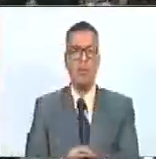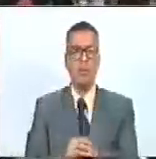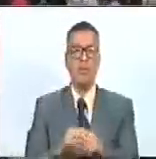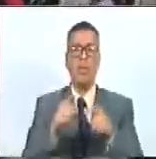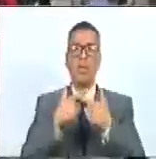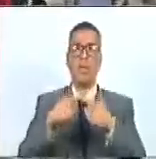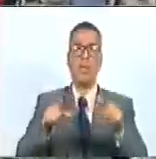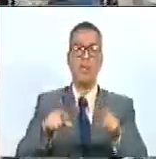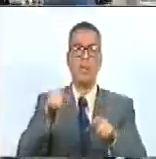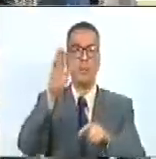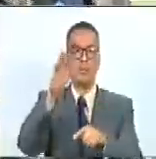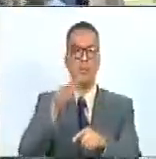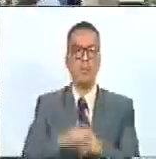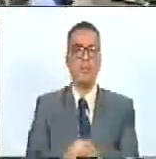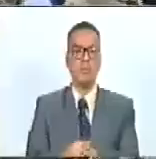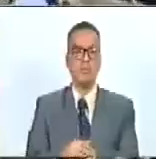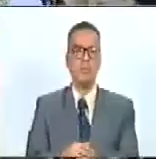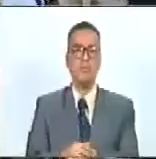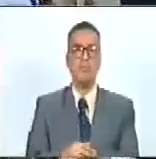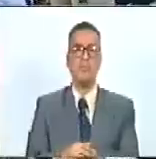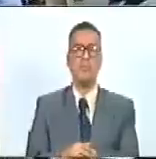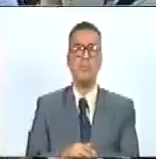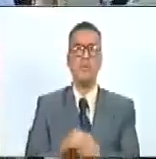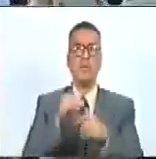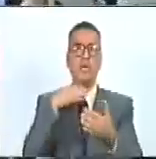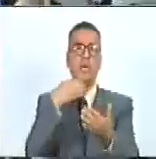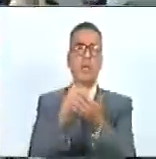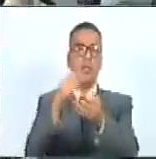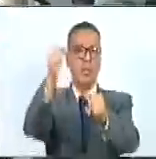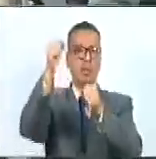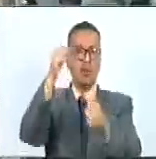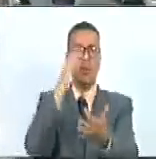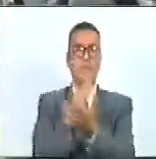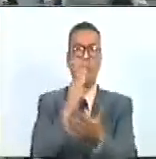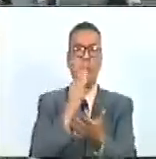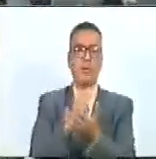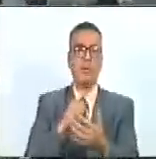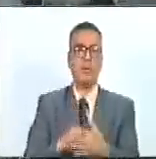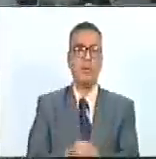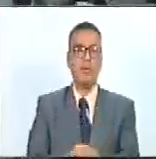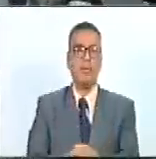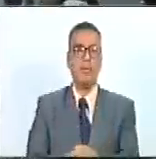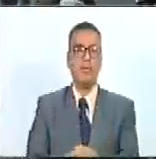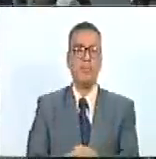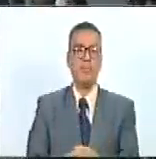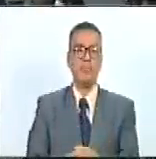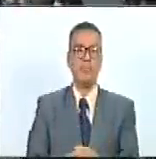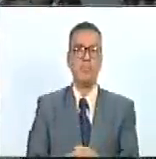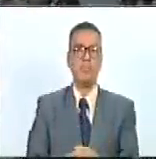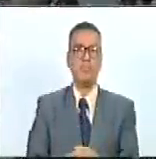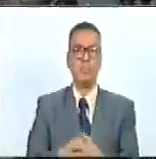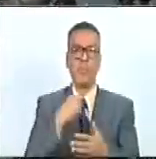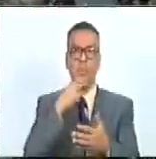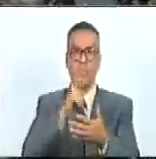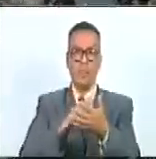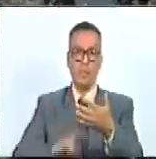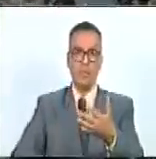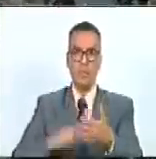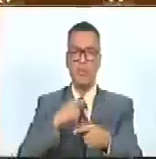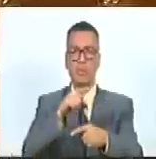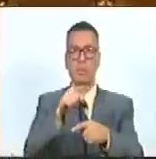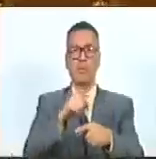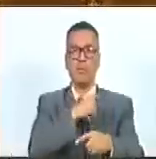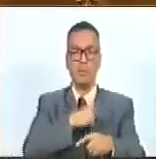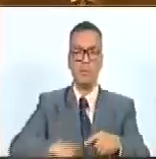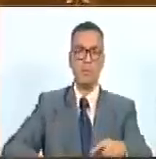¡Independencia y patria socialista! ¡Hasta la victoria siempre! Señor Presidente, muchas gracias por su nombre.